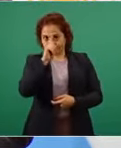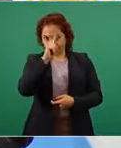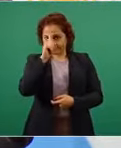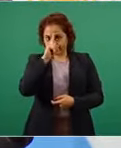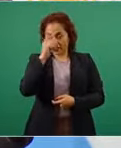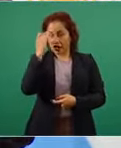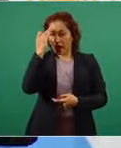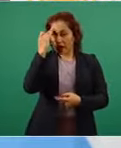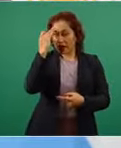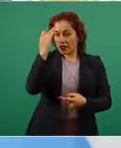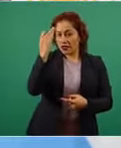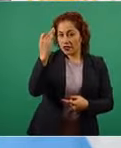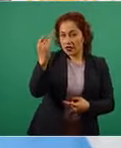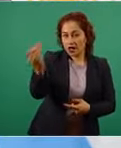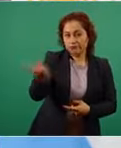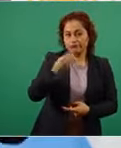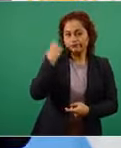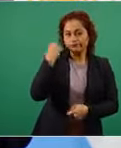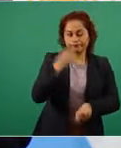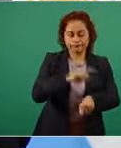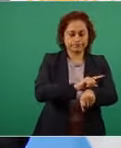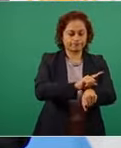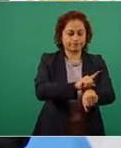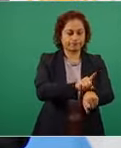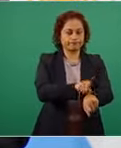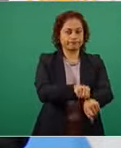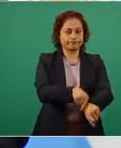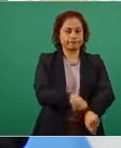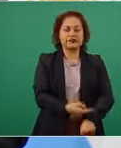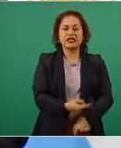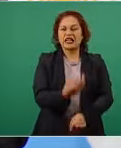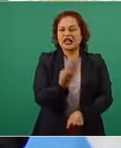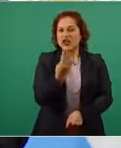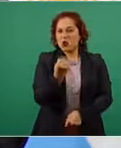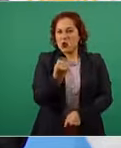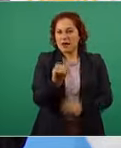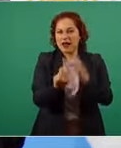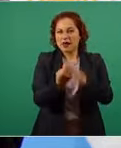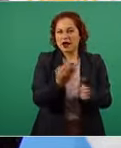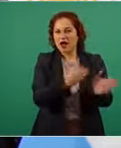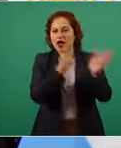que no se pase de las nueve porque